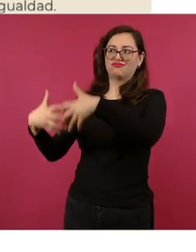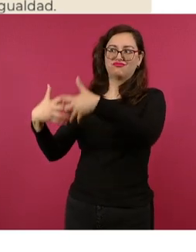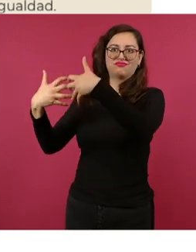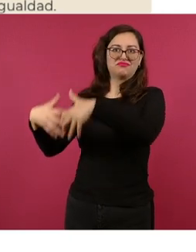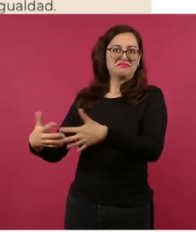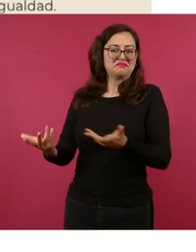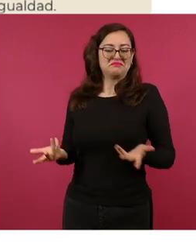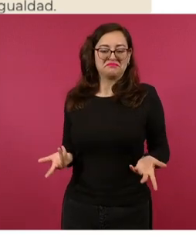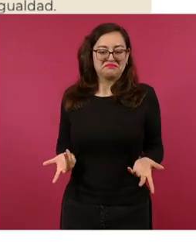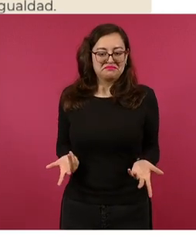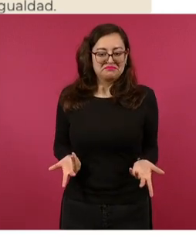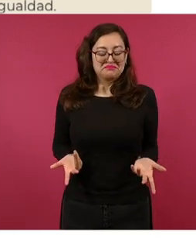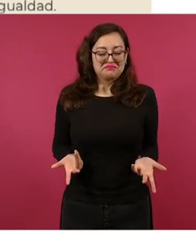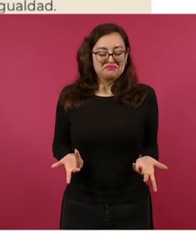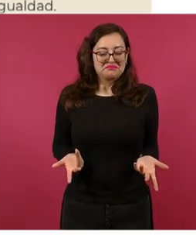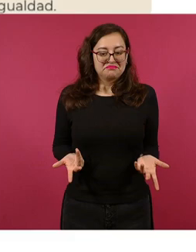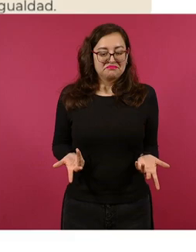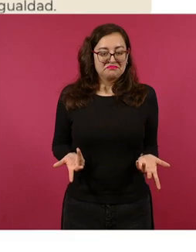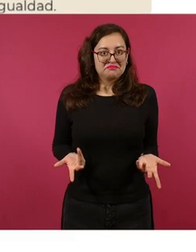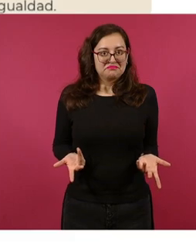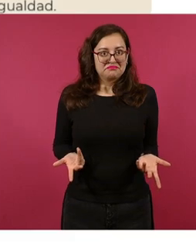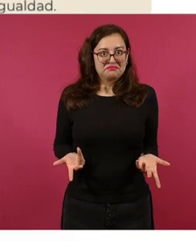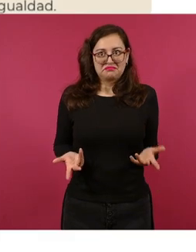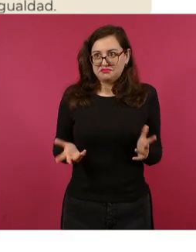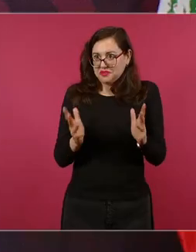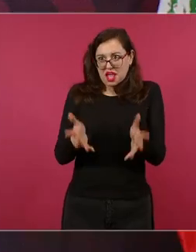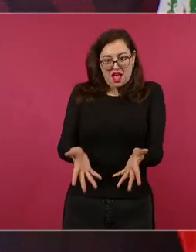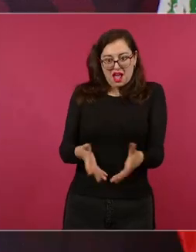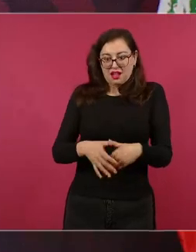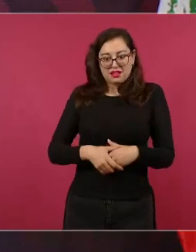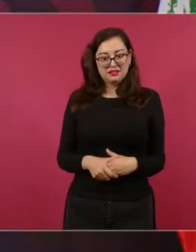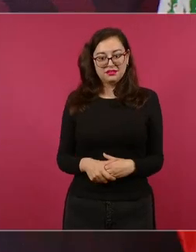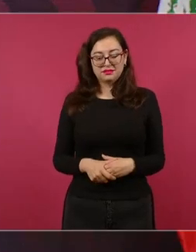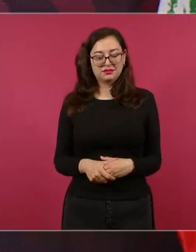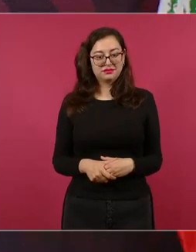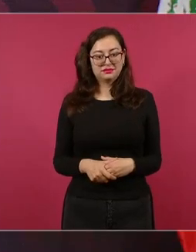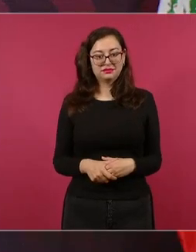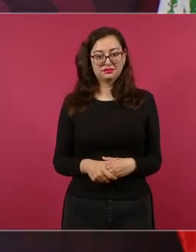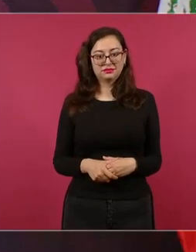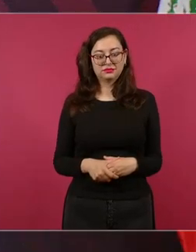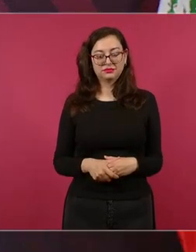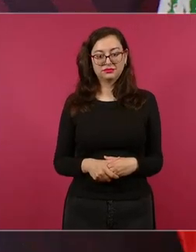y que piensan que la corrupción